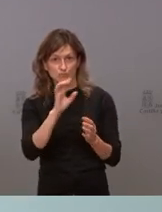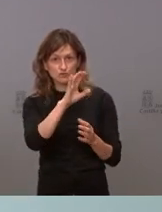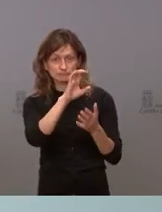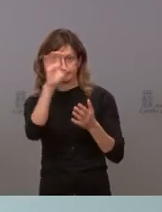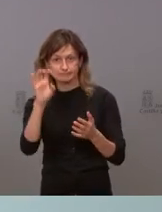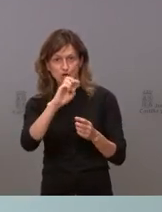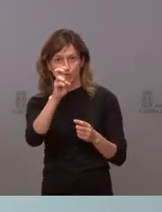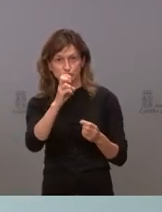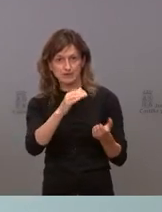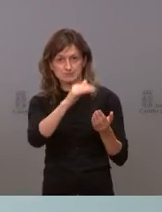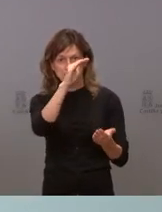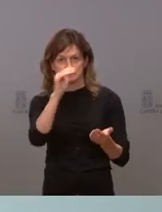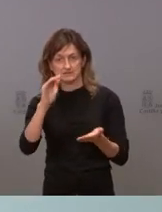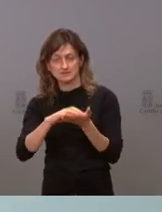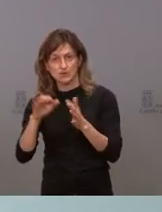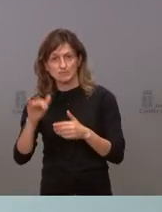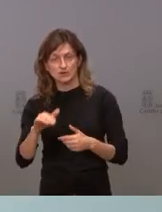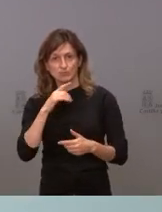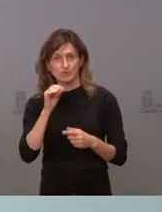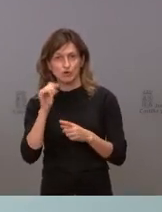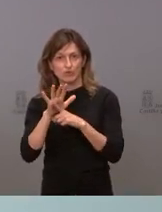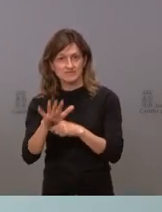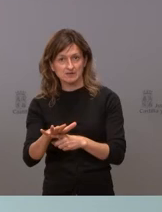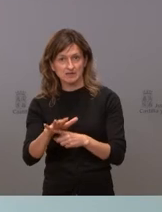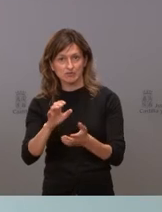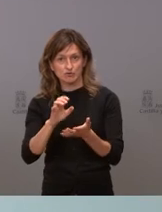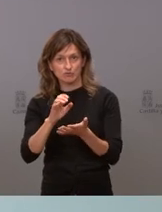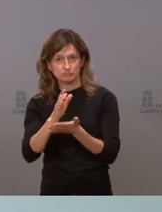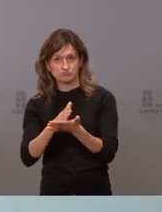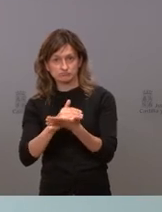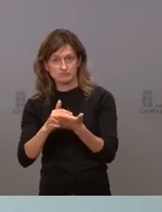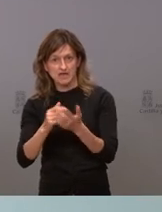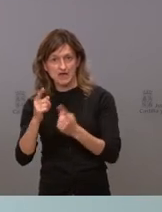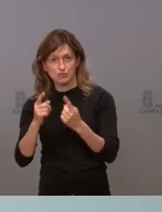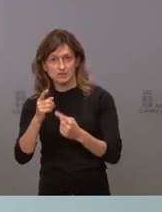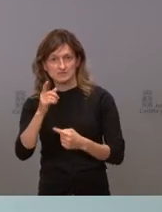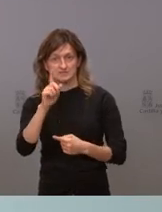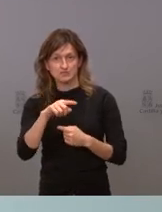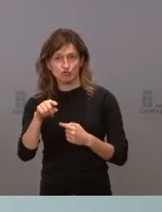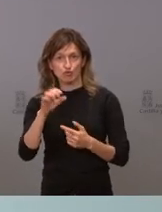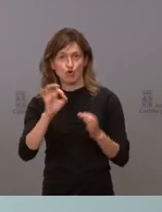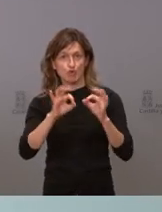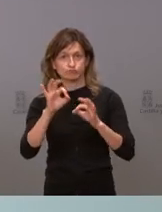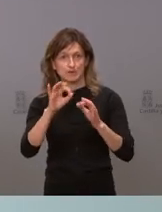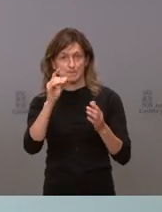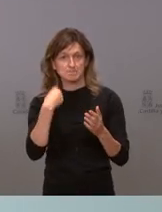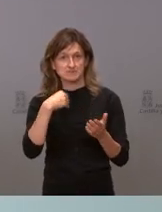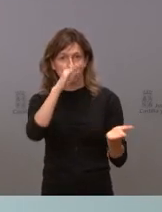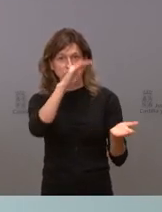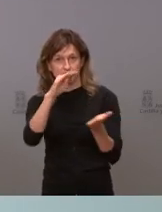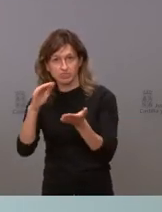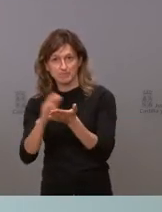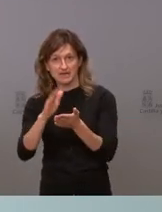comunidades autónomas y que en este caso podría haber una discriminación para unas comunidades autónomas o no o el grado es el mismo y por lo tanto